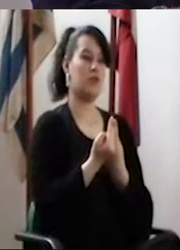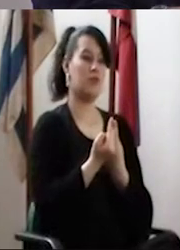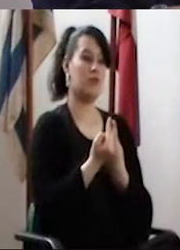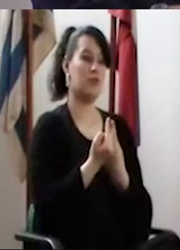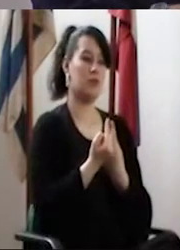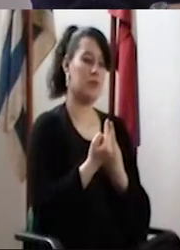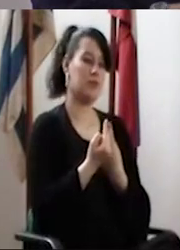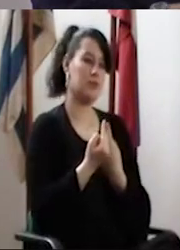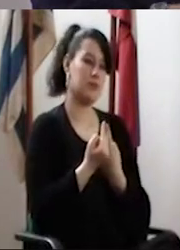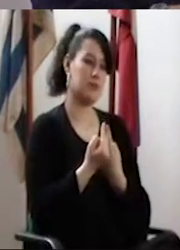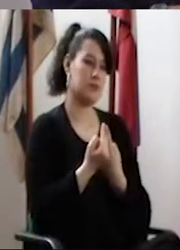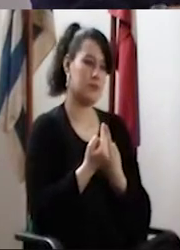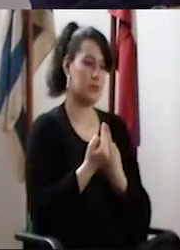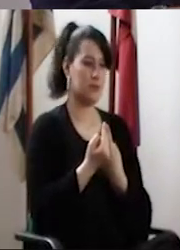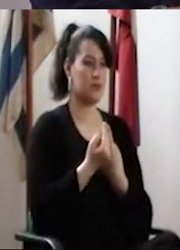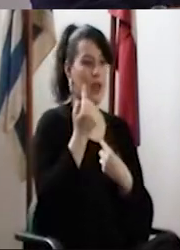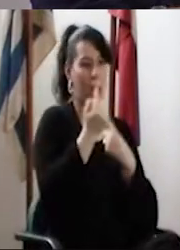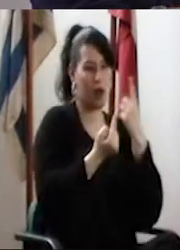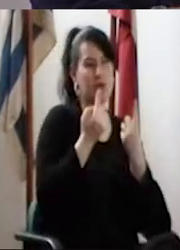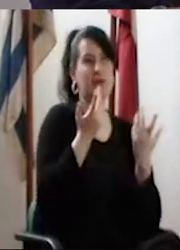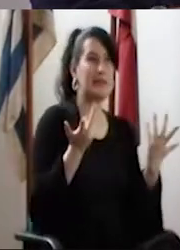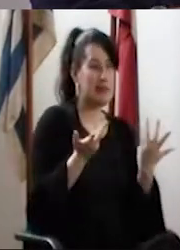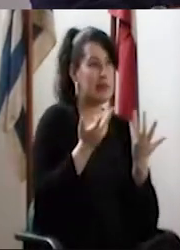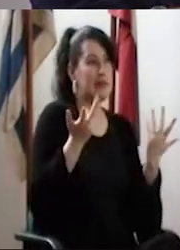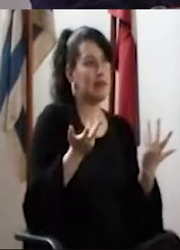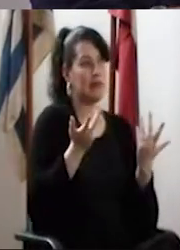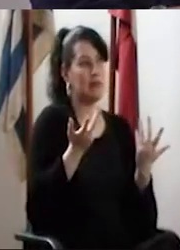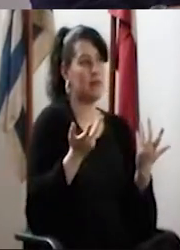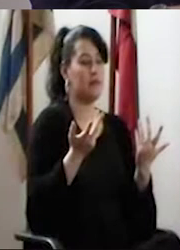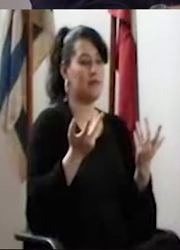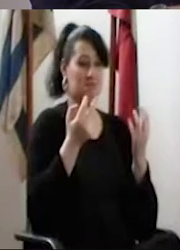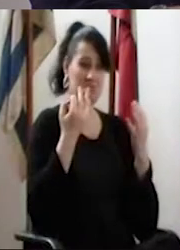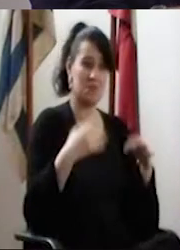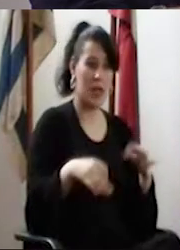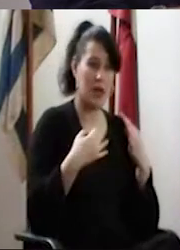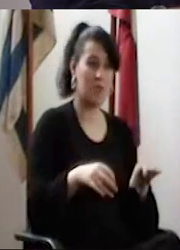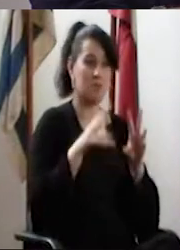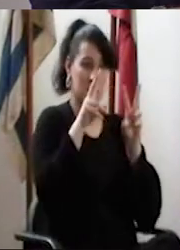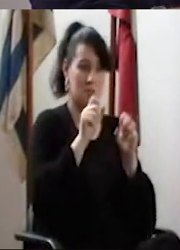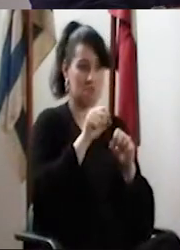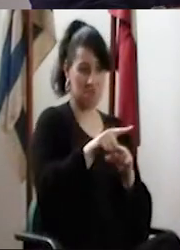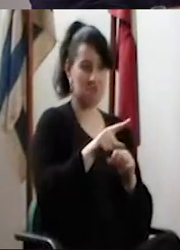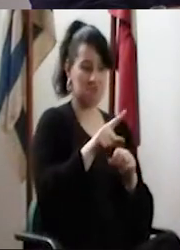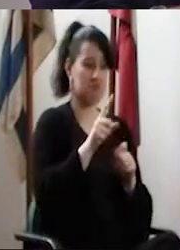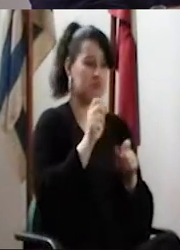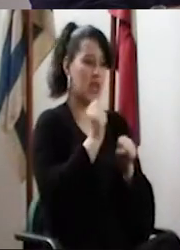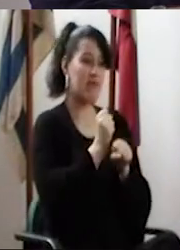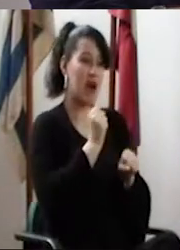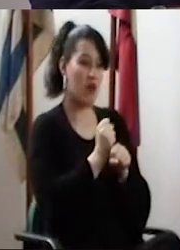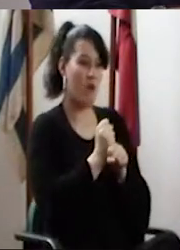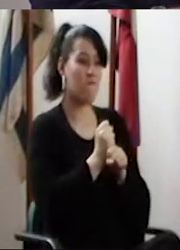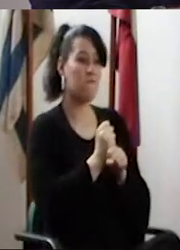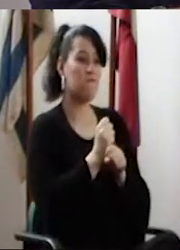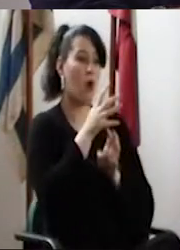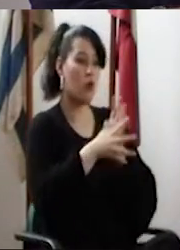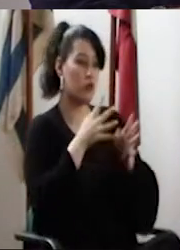Tenemos, digamos, de alguna manera se marca bien lo que es la función docente